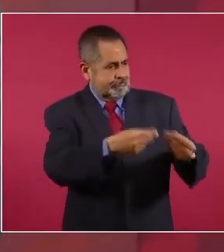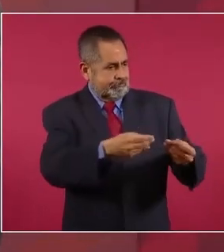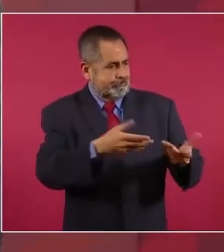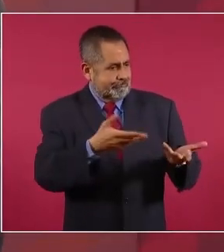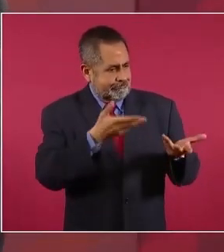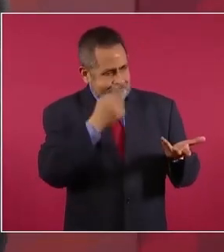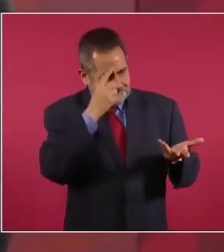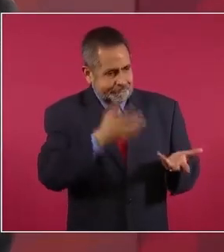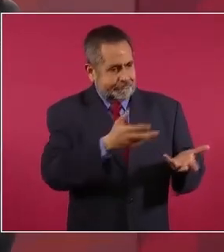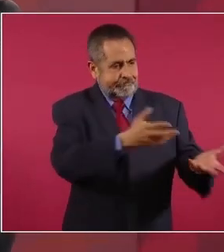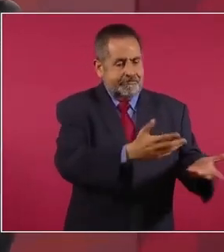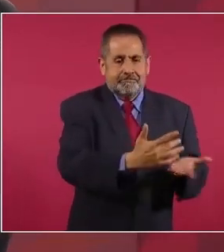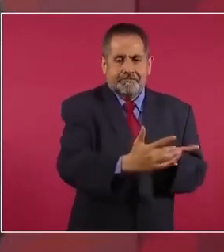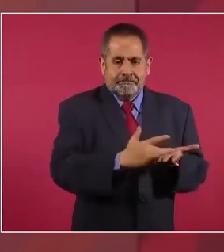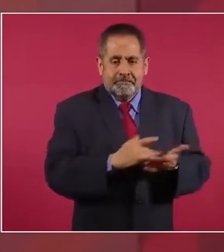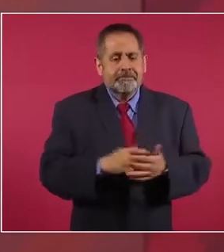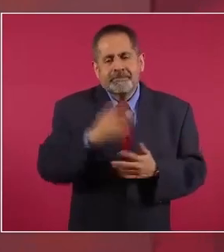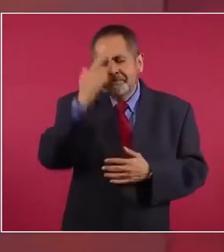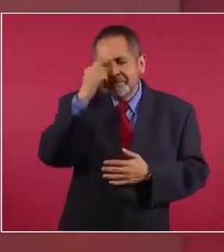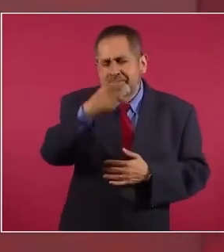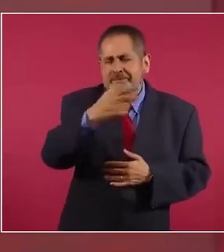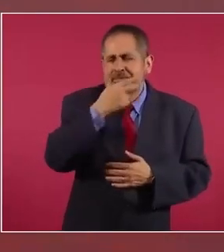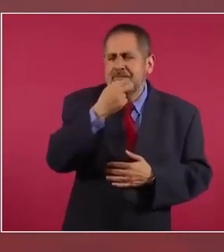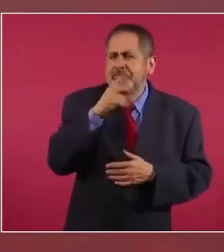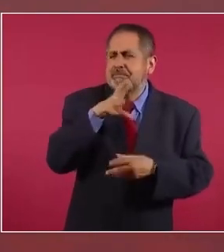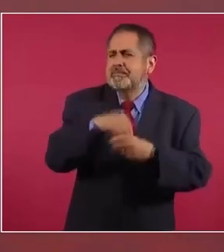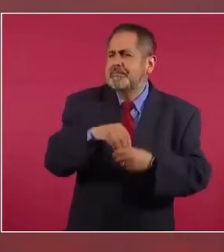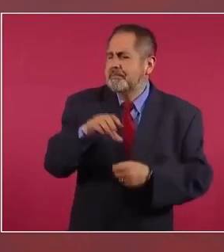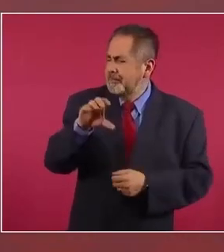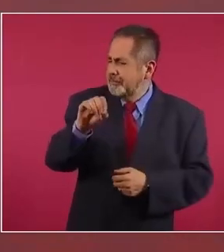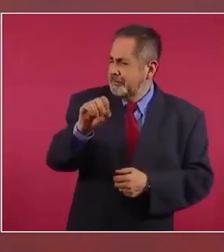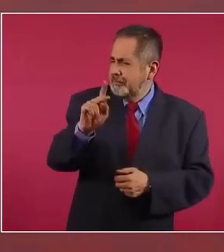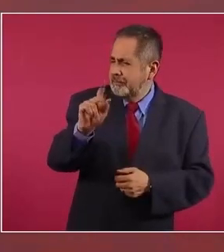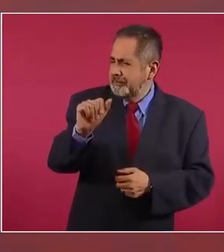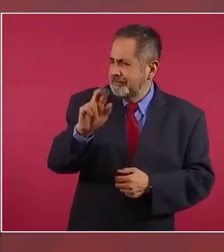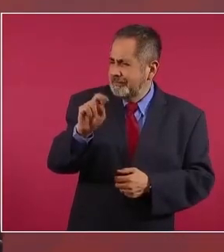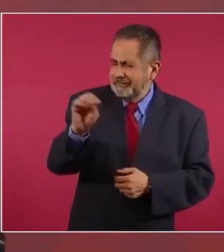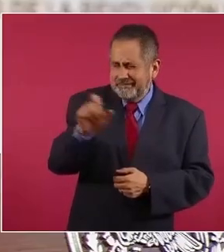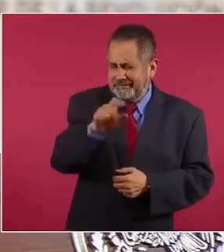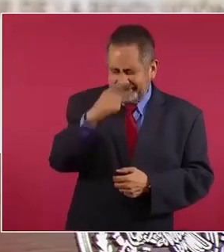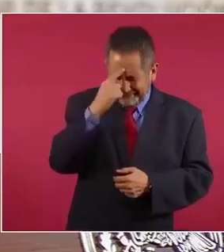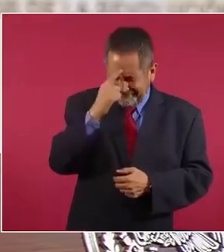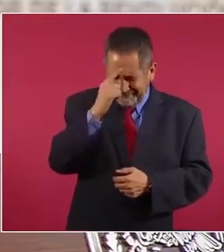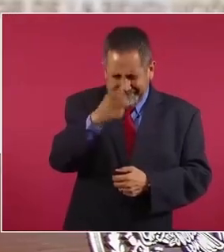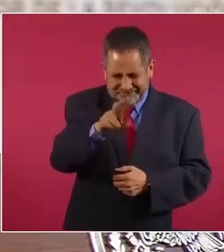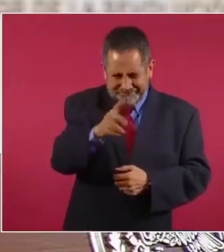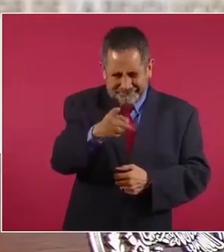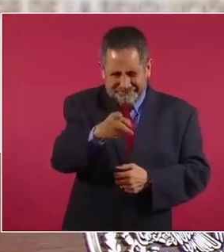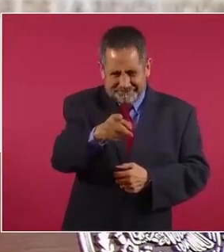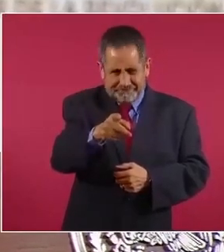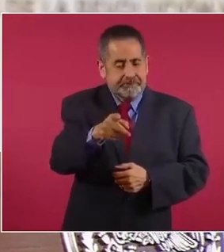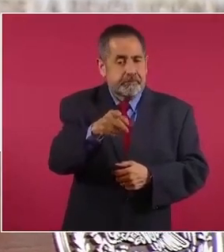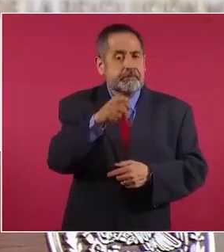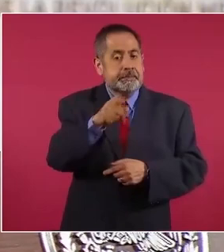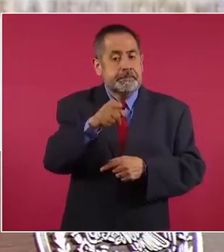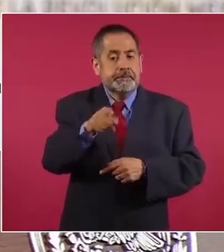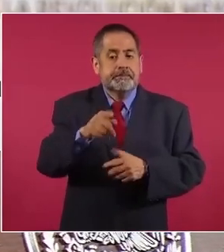el que era de Coparmex o de un organismo de estos